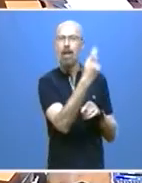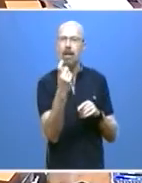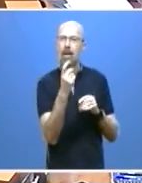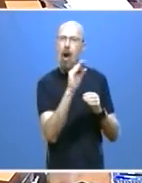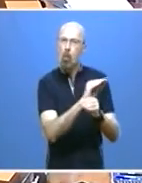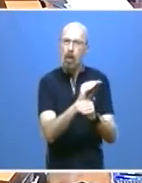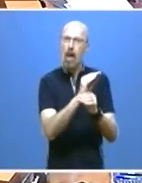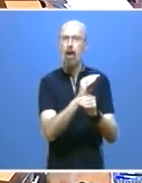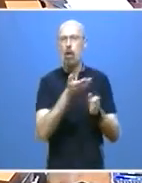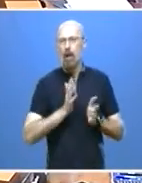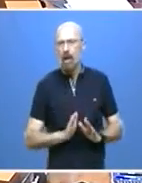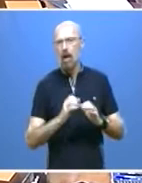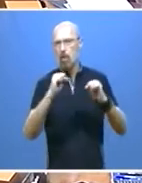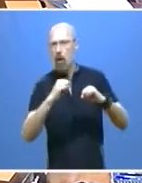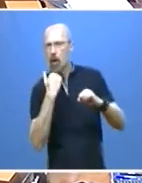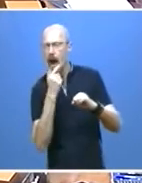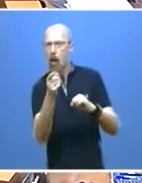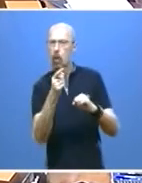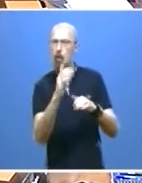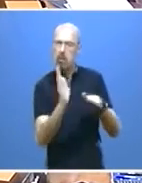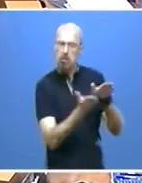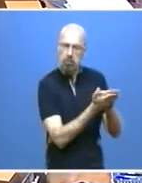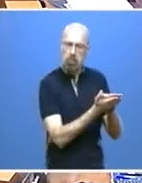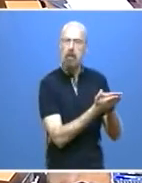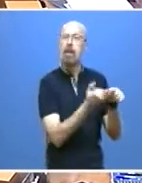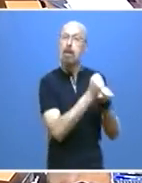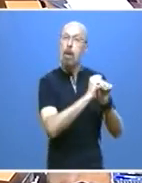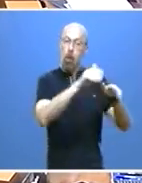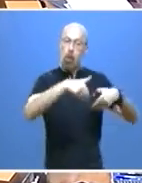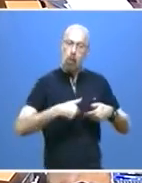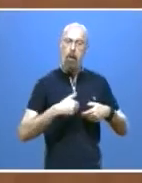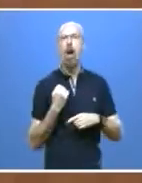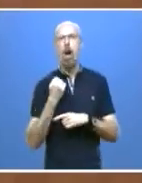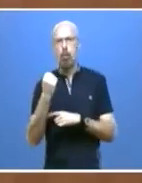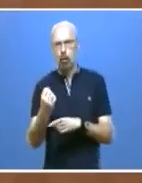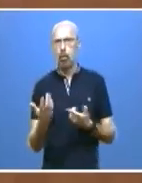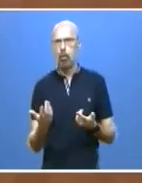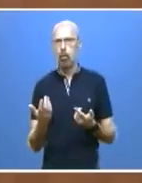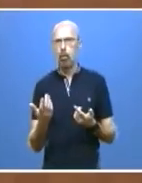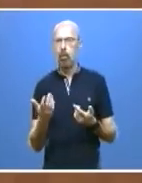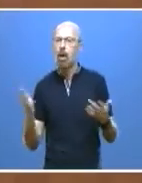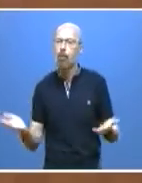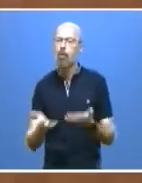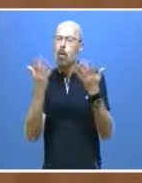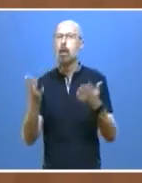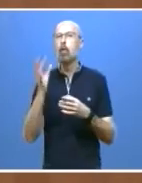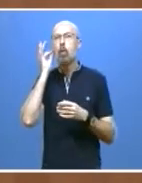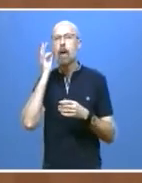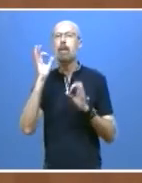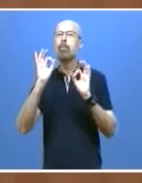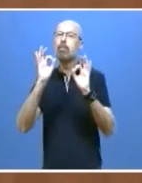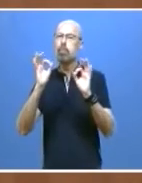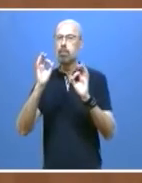y fomentaremos el emprendimiento y la concentración de la mujer con especial prioridad en el entorno rural.